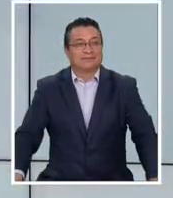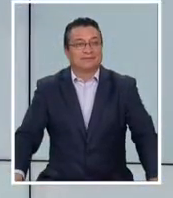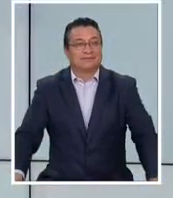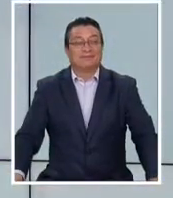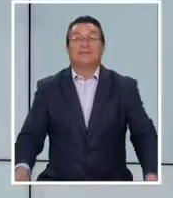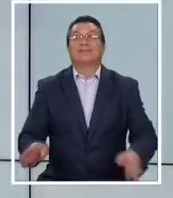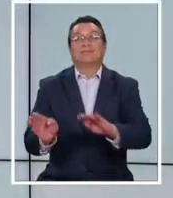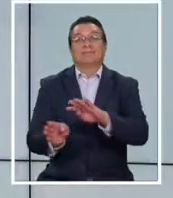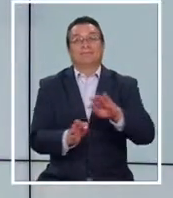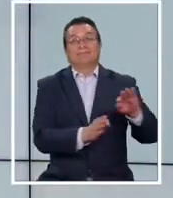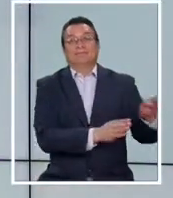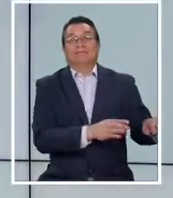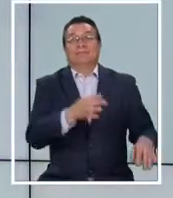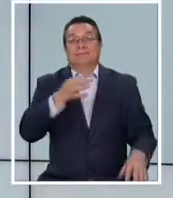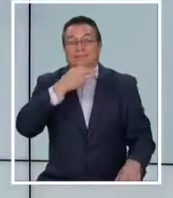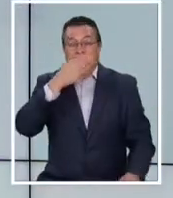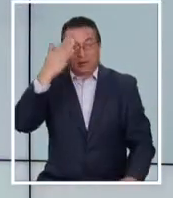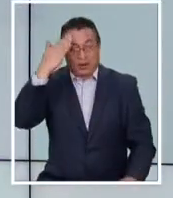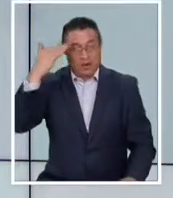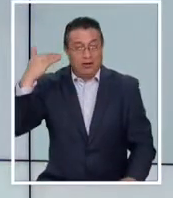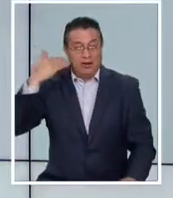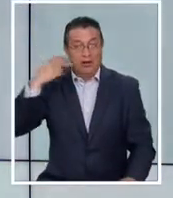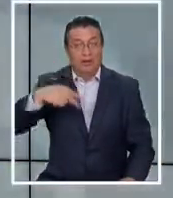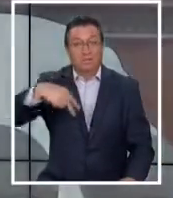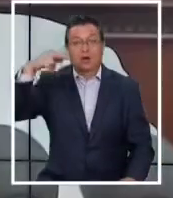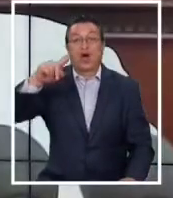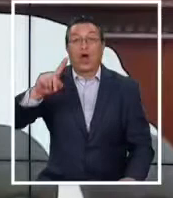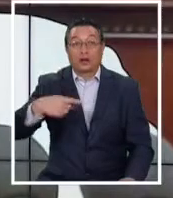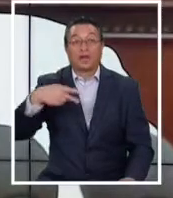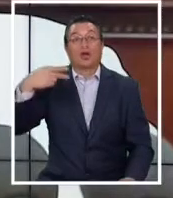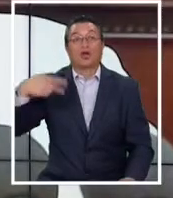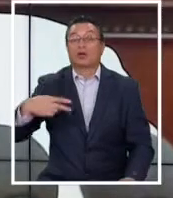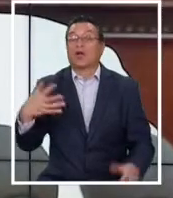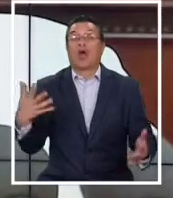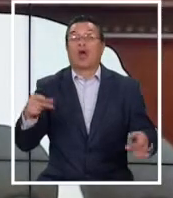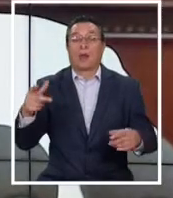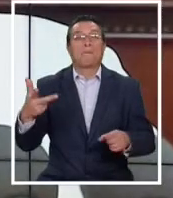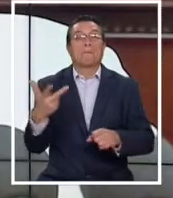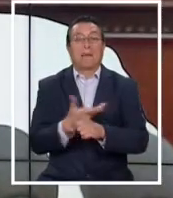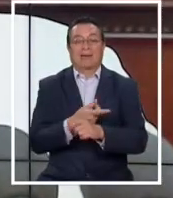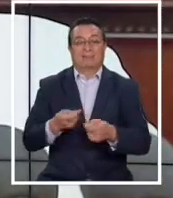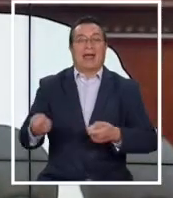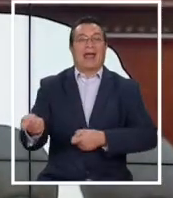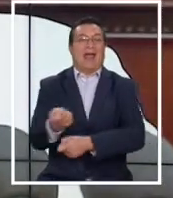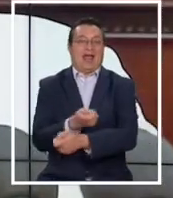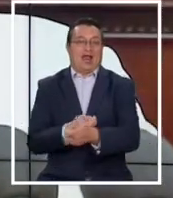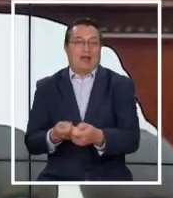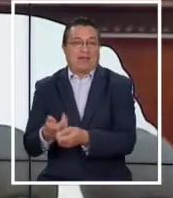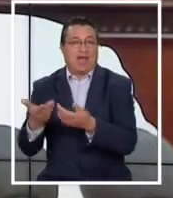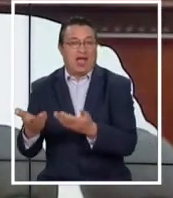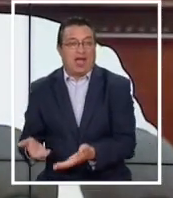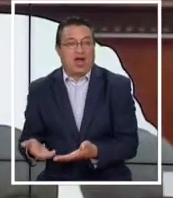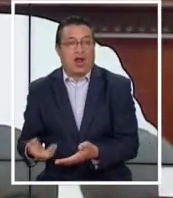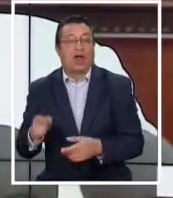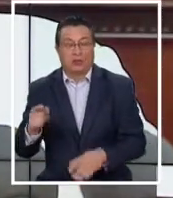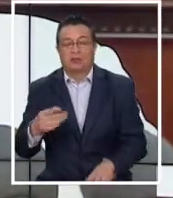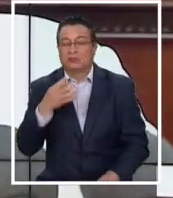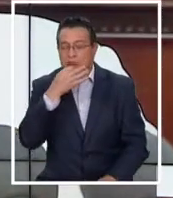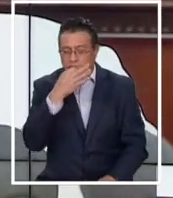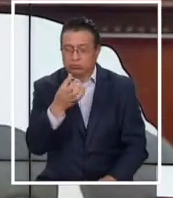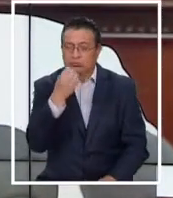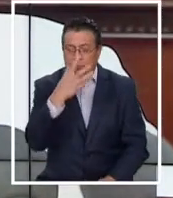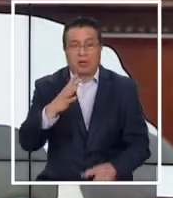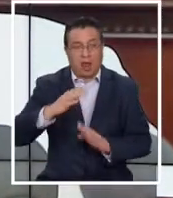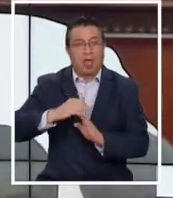Y cambiamos de tema para contarle que Corea del Norte vuelve a hacer noticias, pero esta vez por el mal momento económico que está pasando, reconocido por el